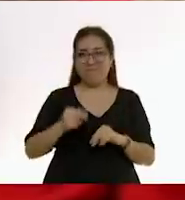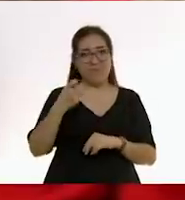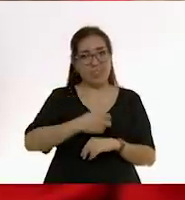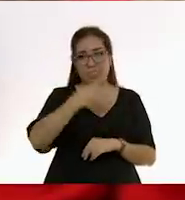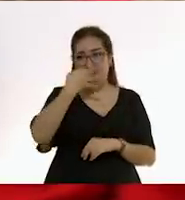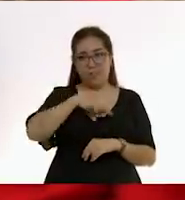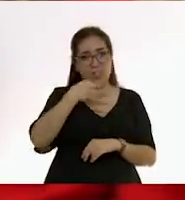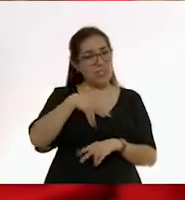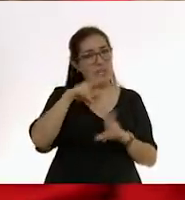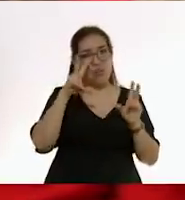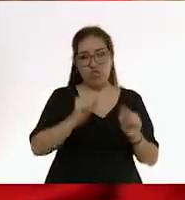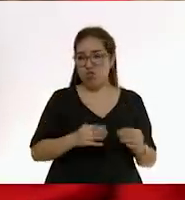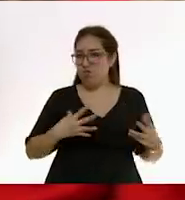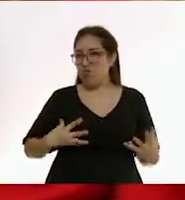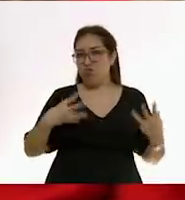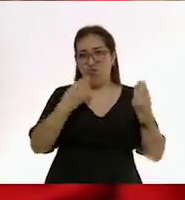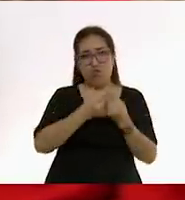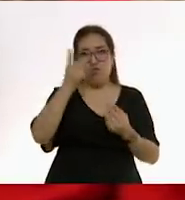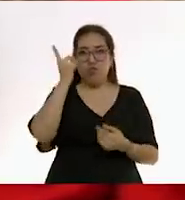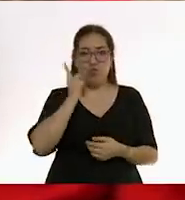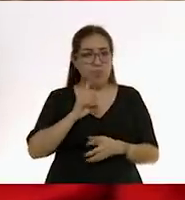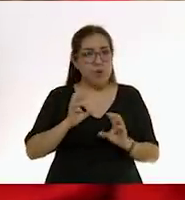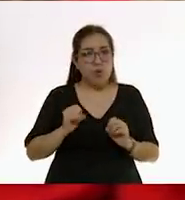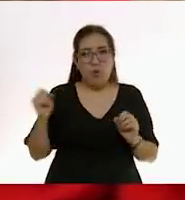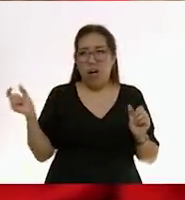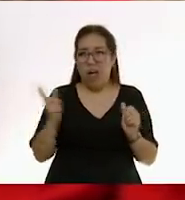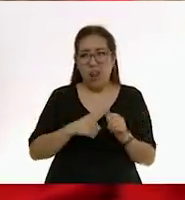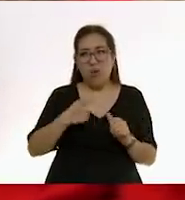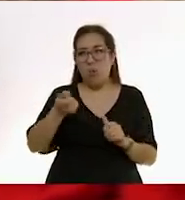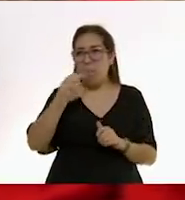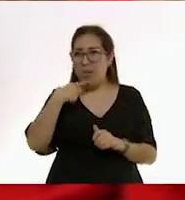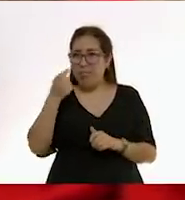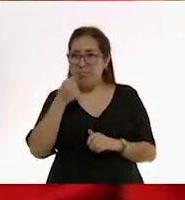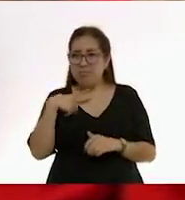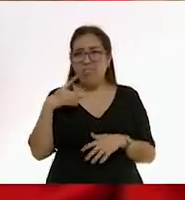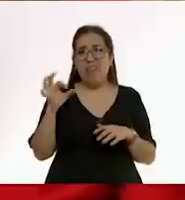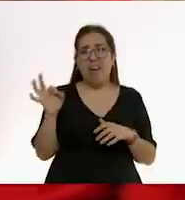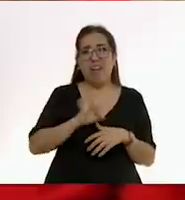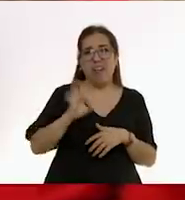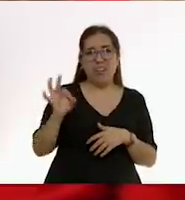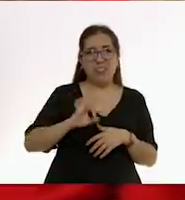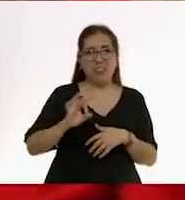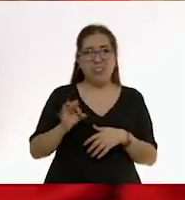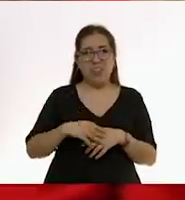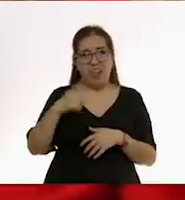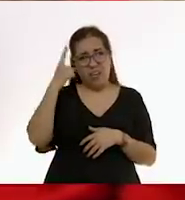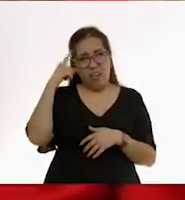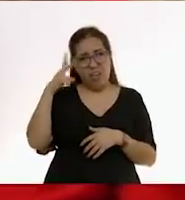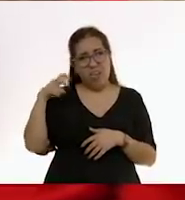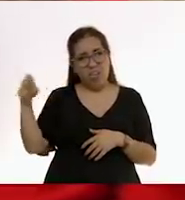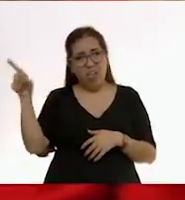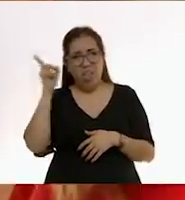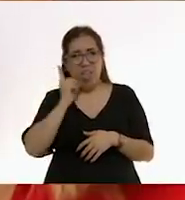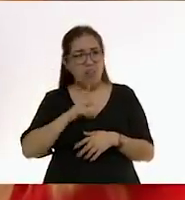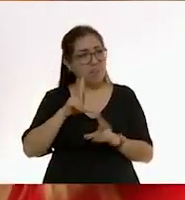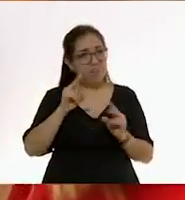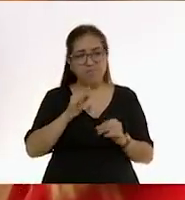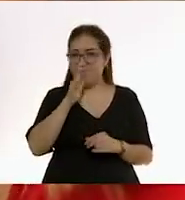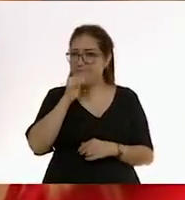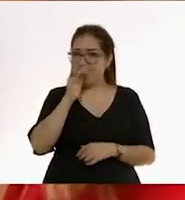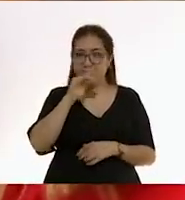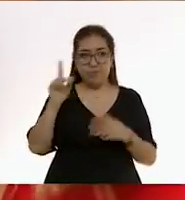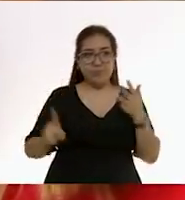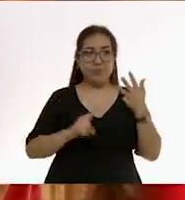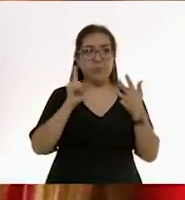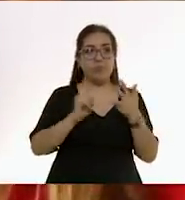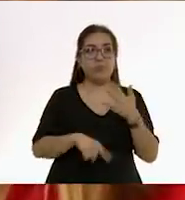es noche de colecho. Si tomaste o si estás tomando alguna medicina que va a afectar en tu sueño, no puedes hacer colecho. Cuarto punto,